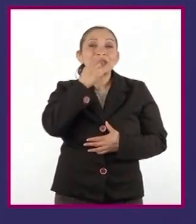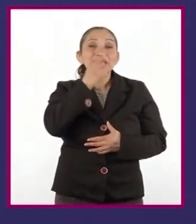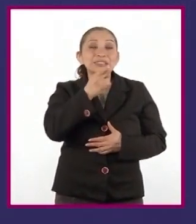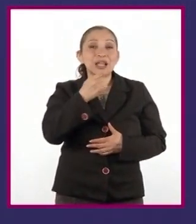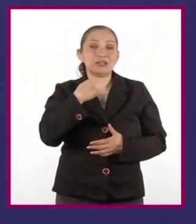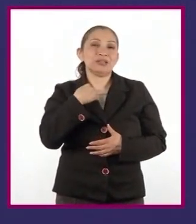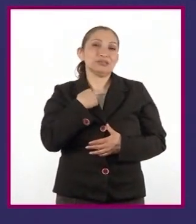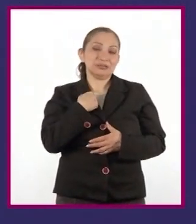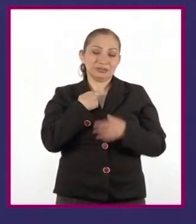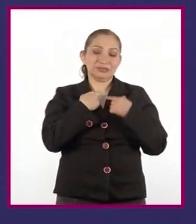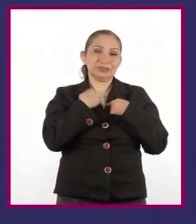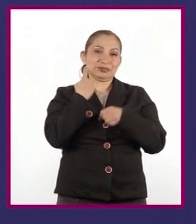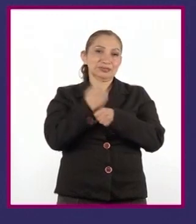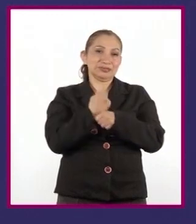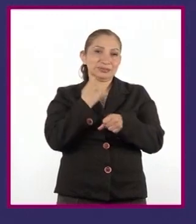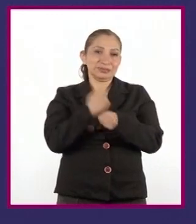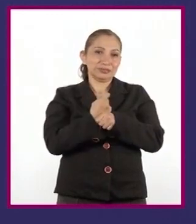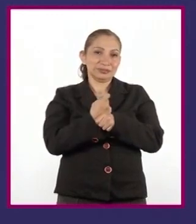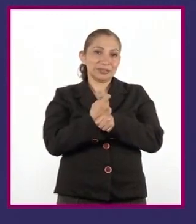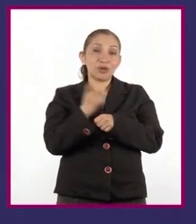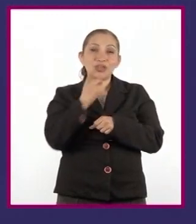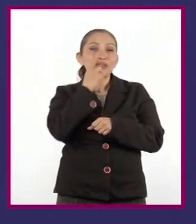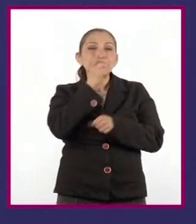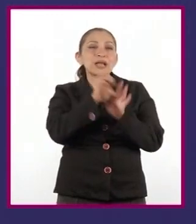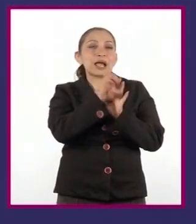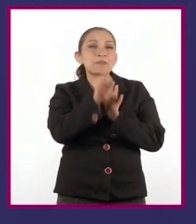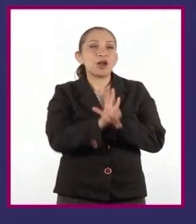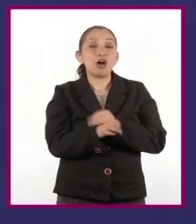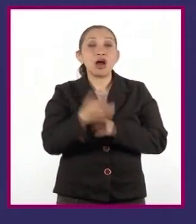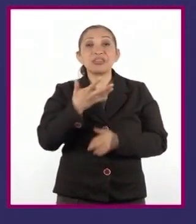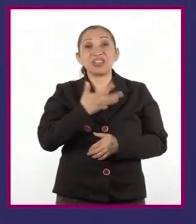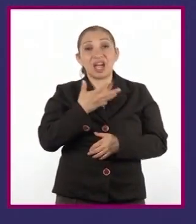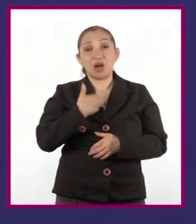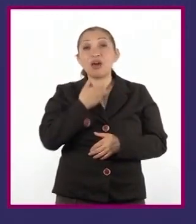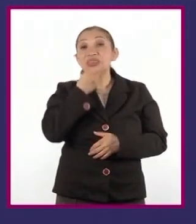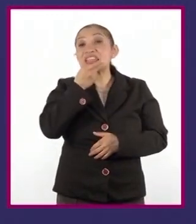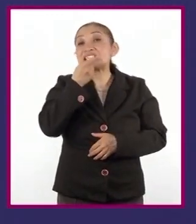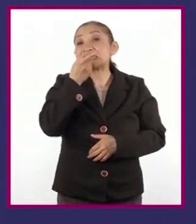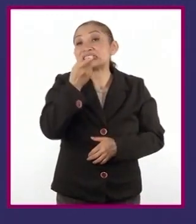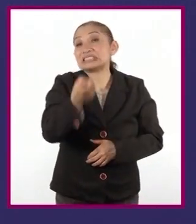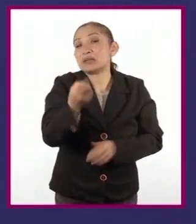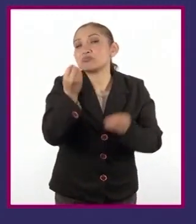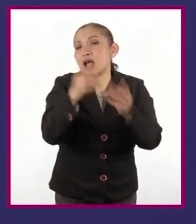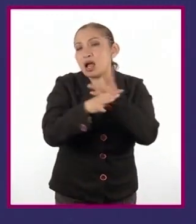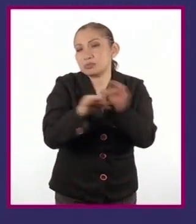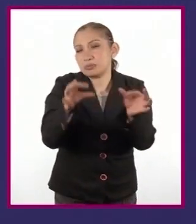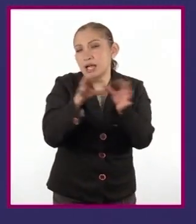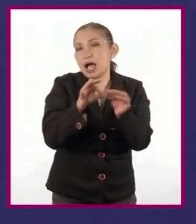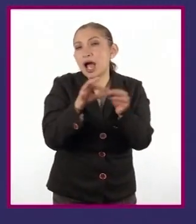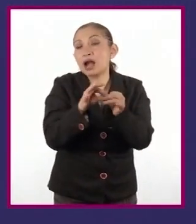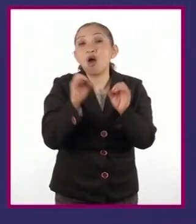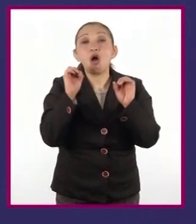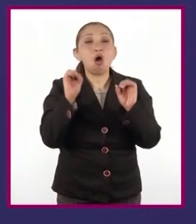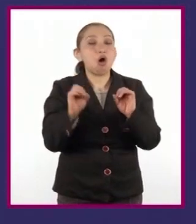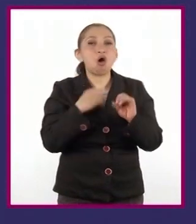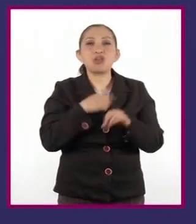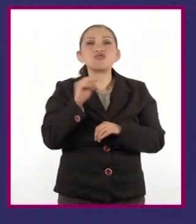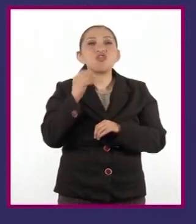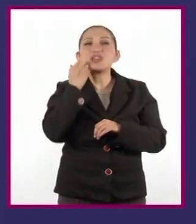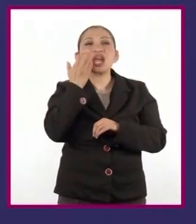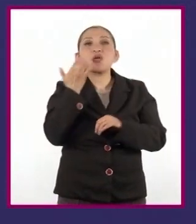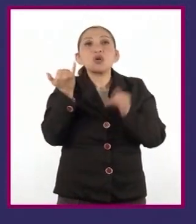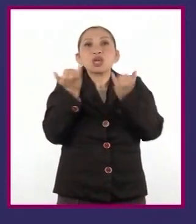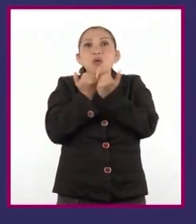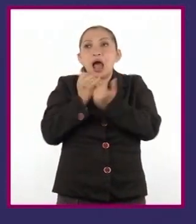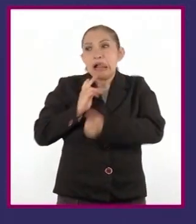la primera persona gramatical como cuando dice tengo ganas de contarte muchas cosas o no quiero que me